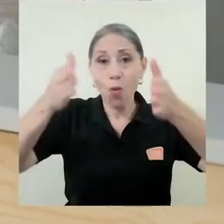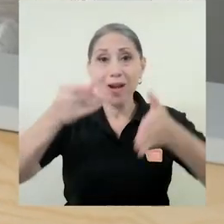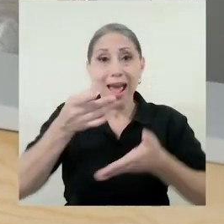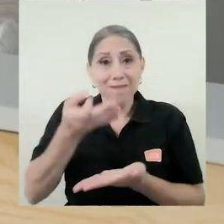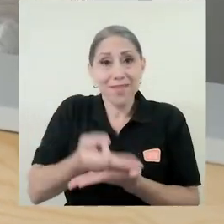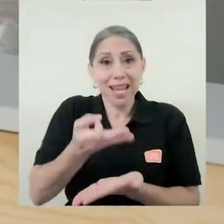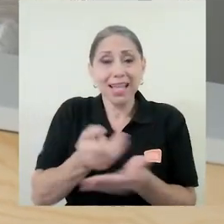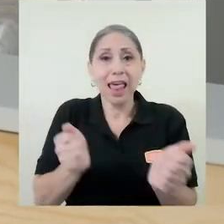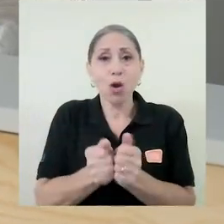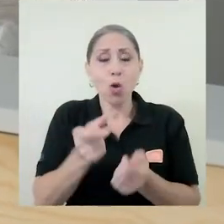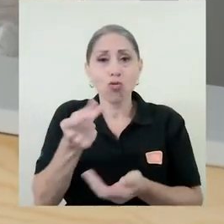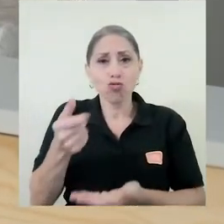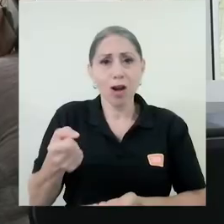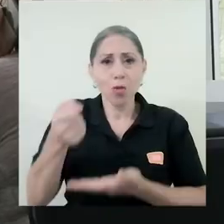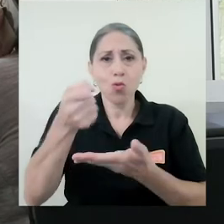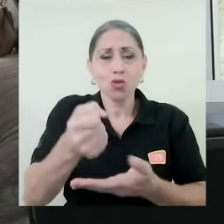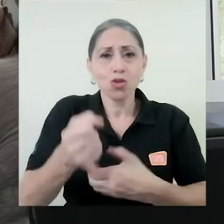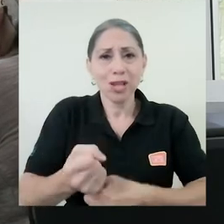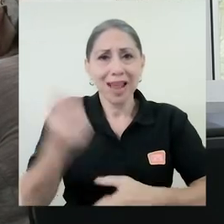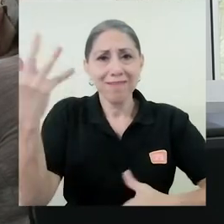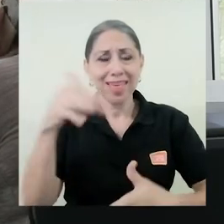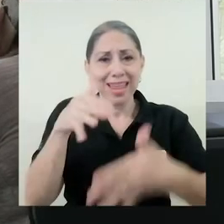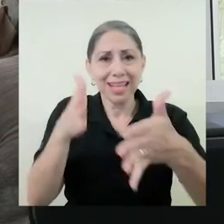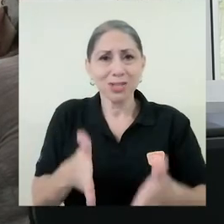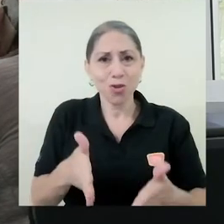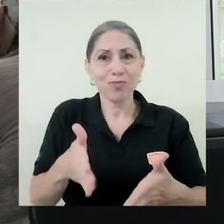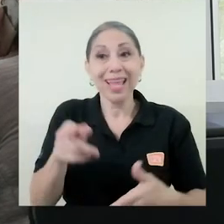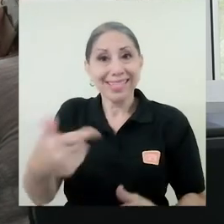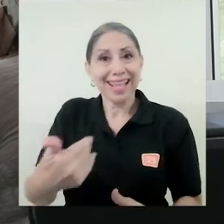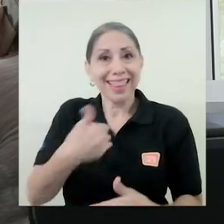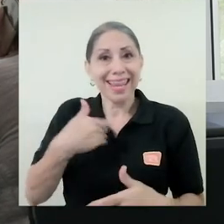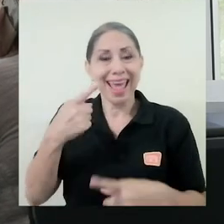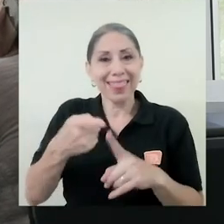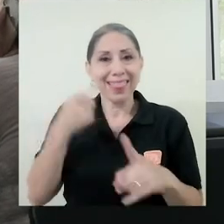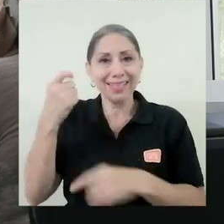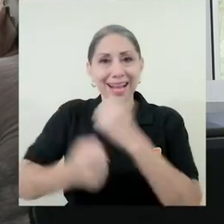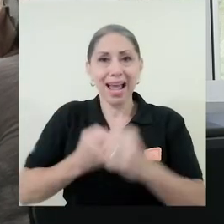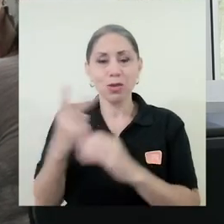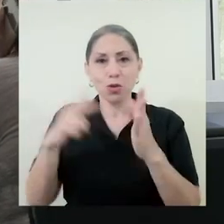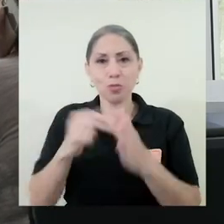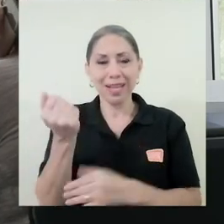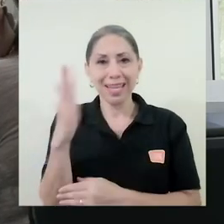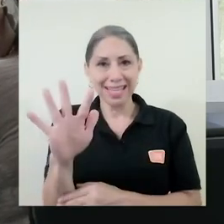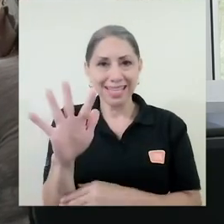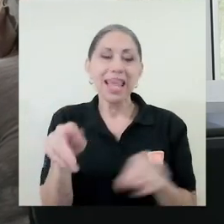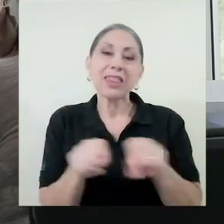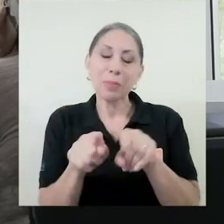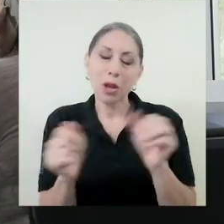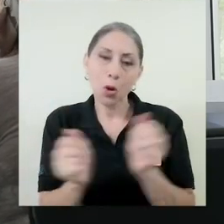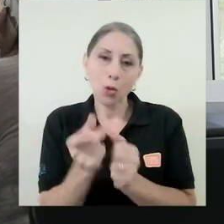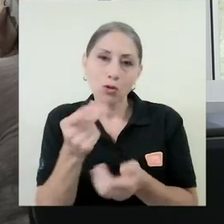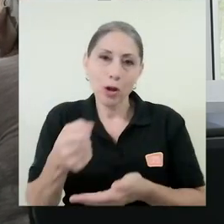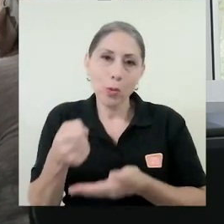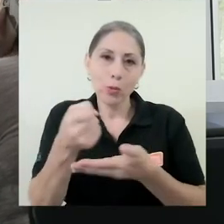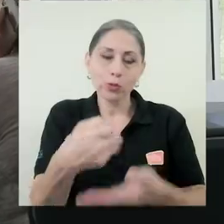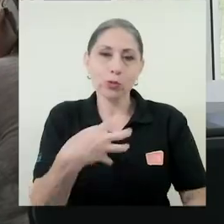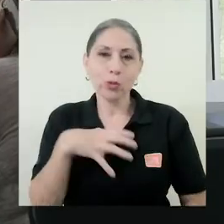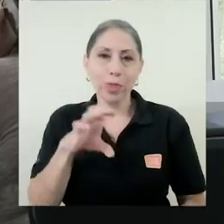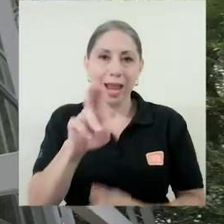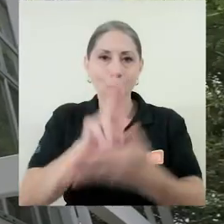con recursos de la Federación, los cuales se tenían desde el 2015, y con recursos de la Universidad.